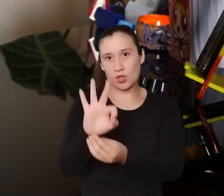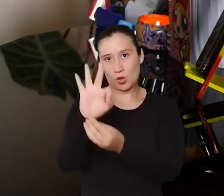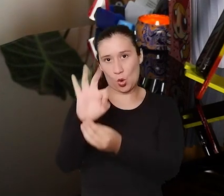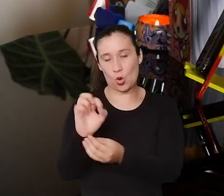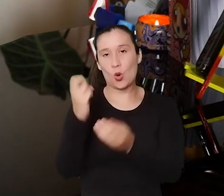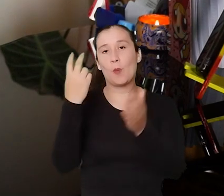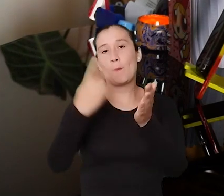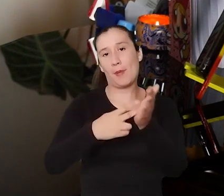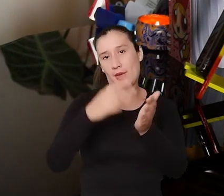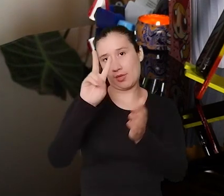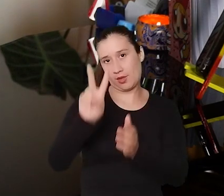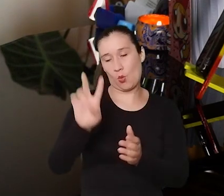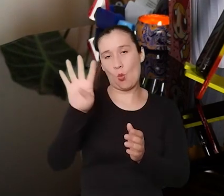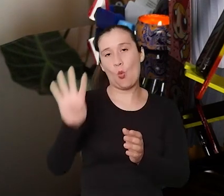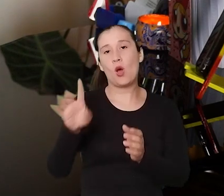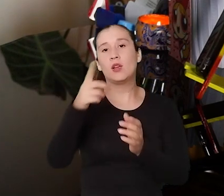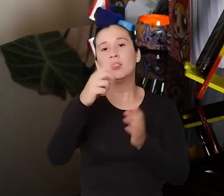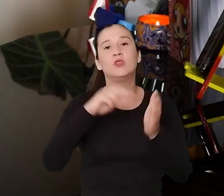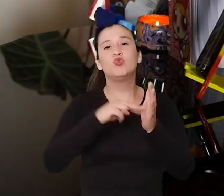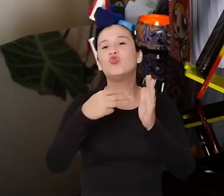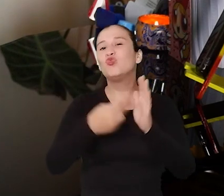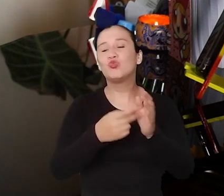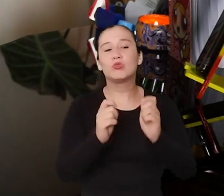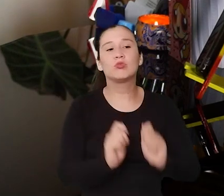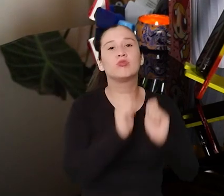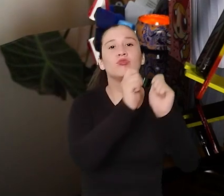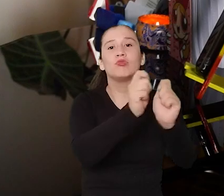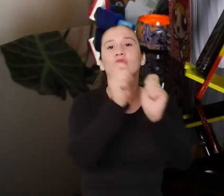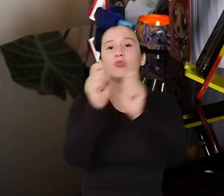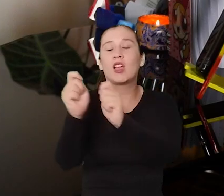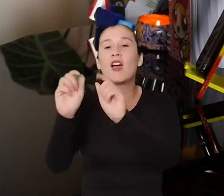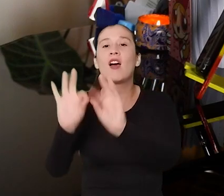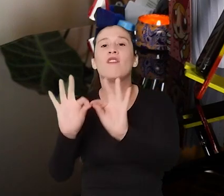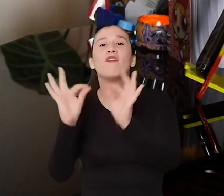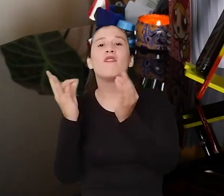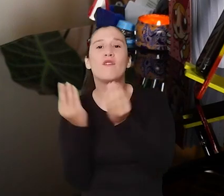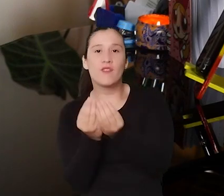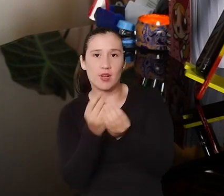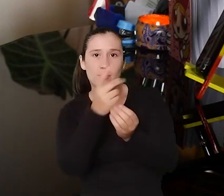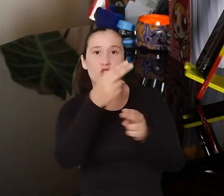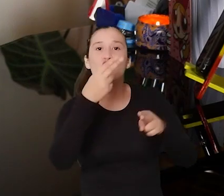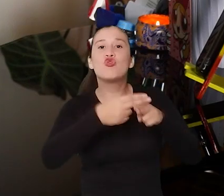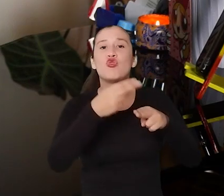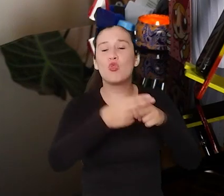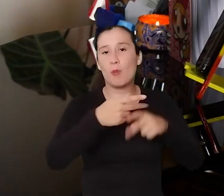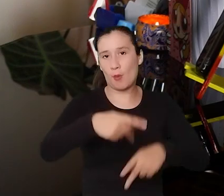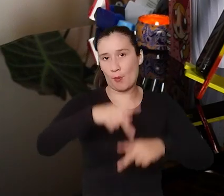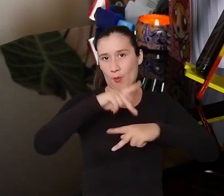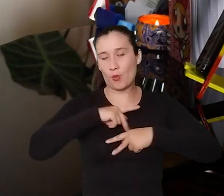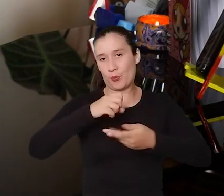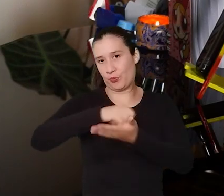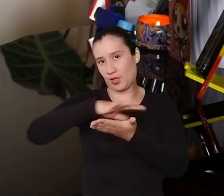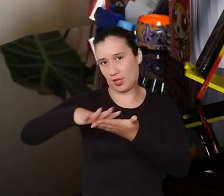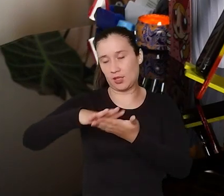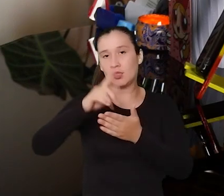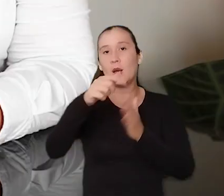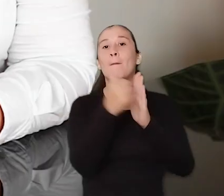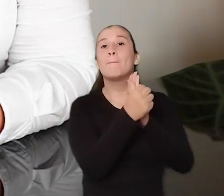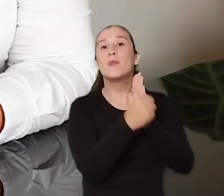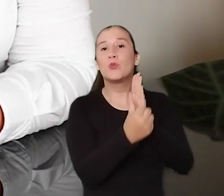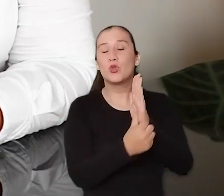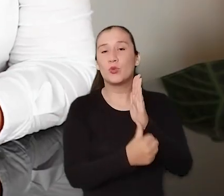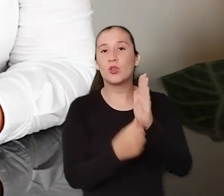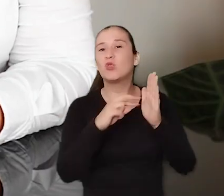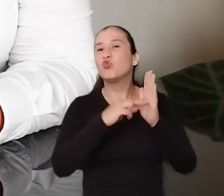838 del 2024, por medio del cual se pretende hacer la titulación de los predios fiscales a título gratuito.